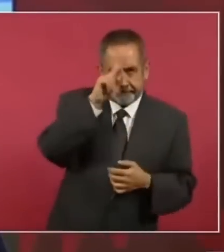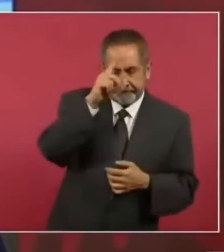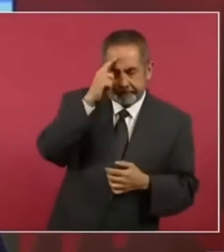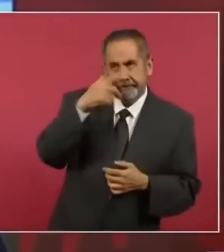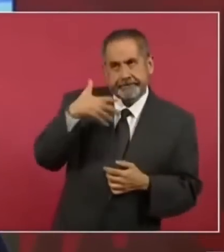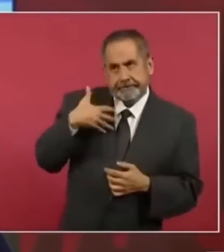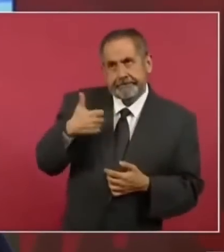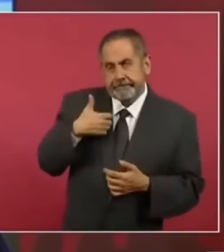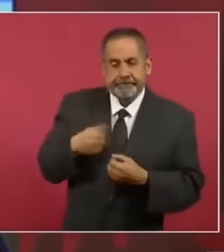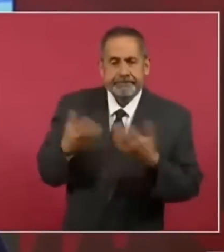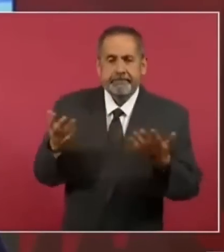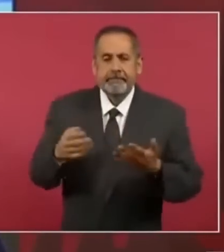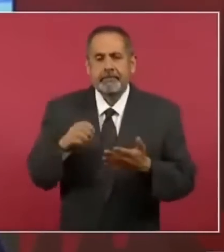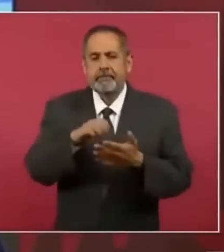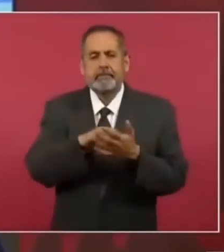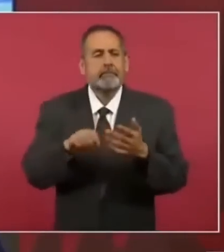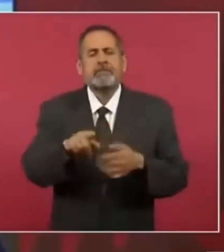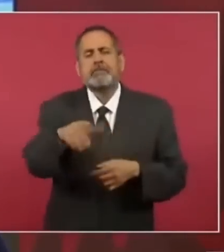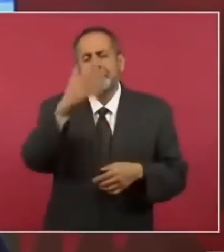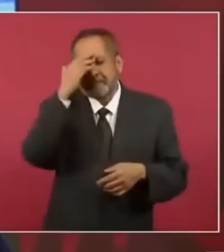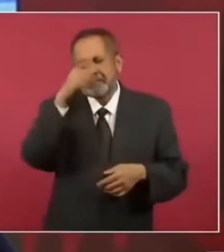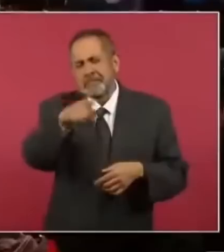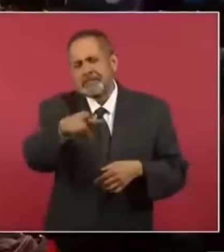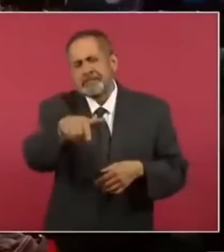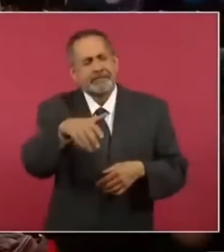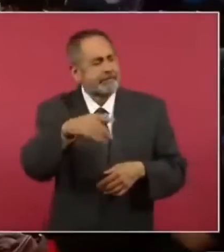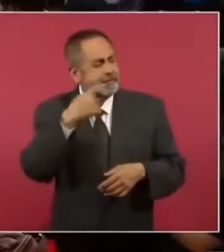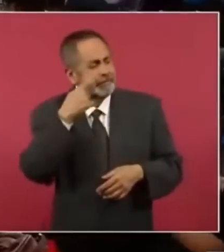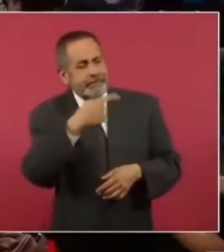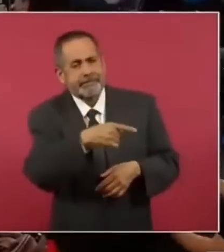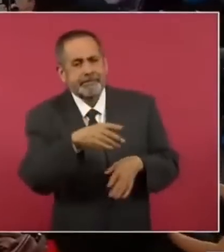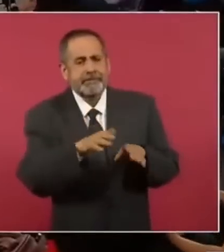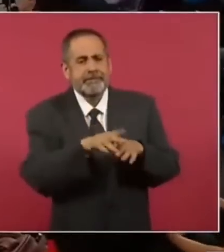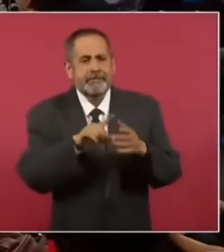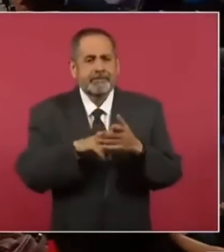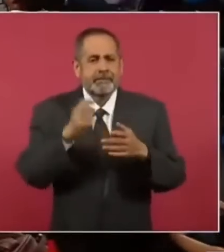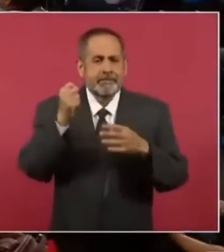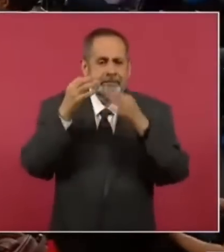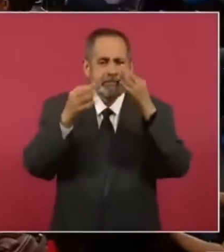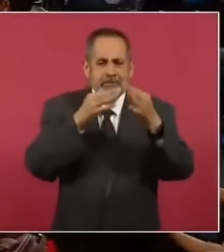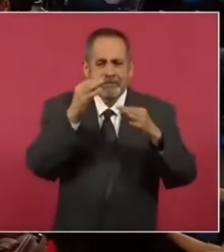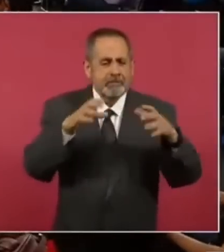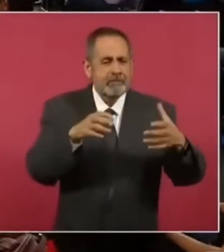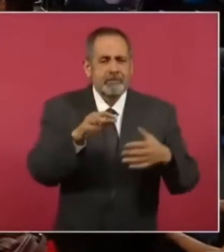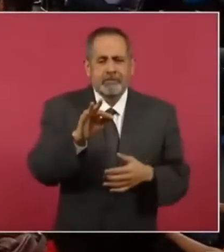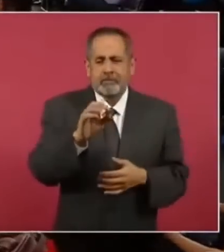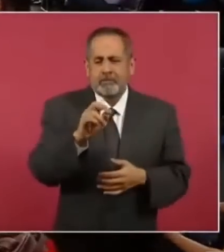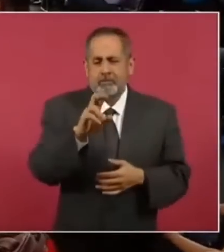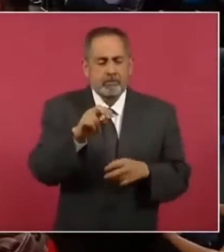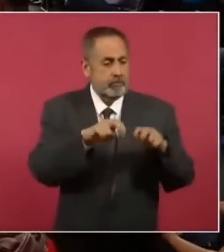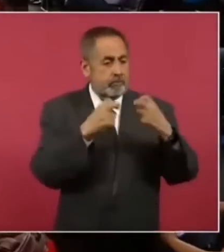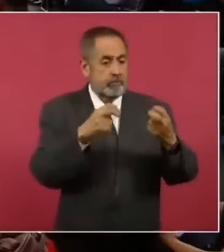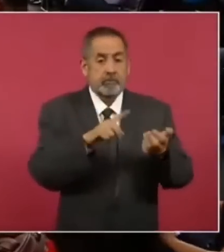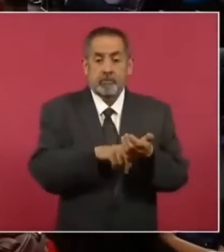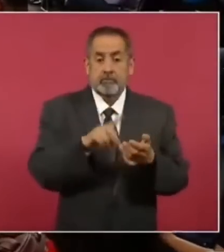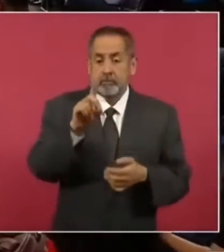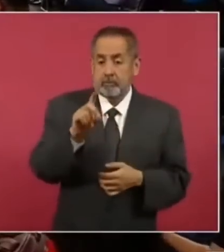como el día que vi este foro y que Denise,